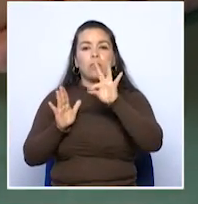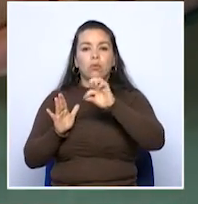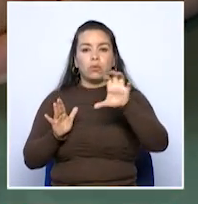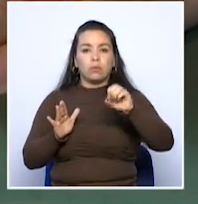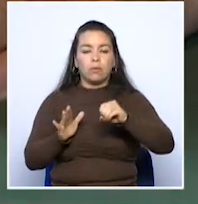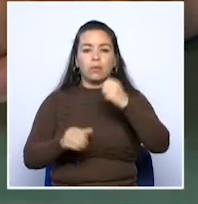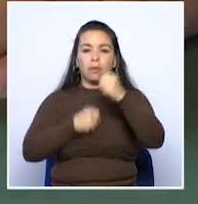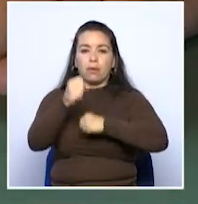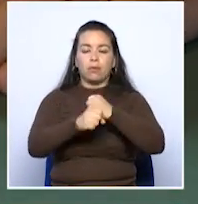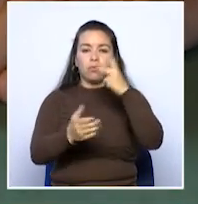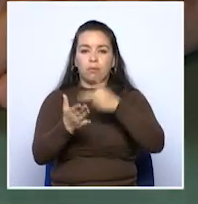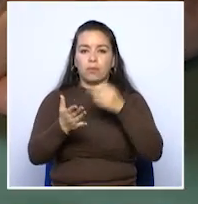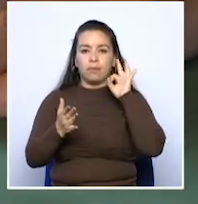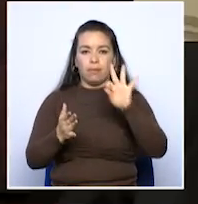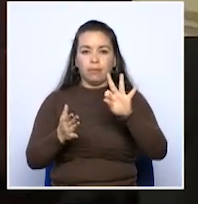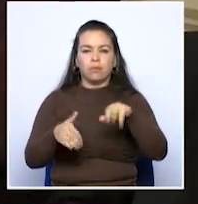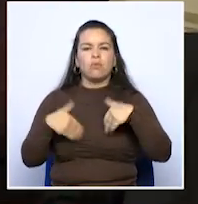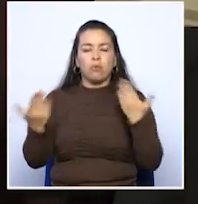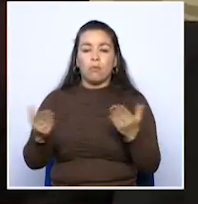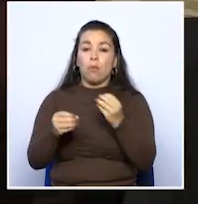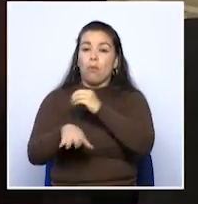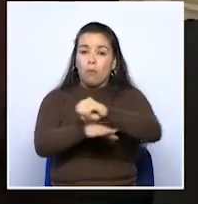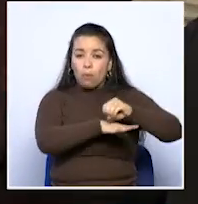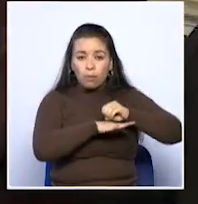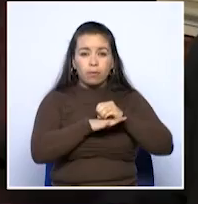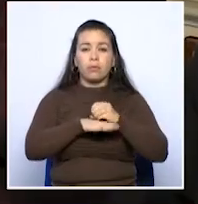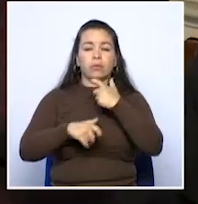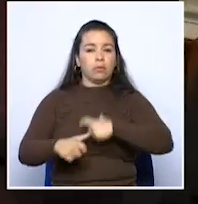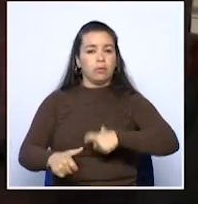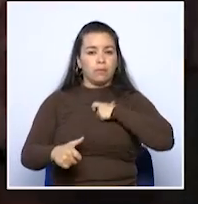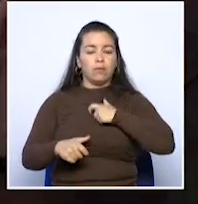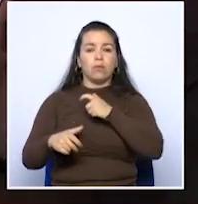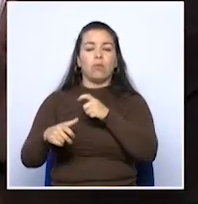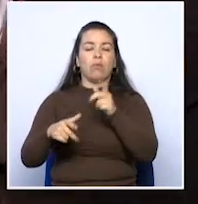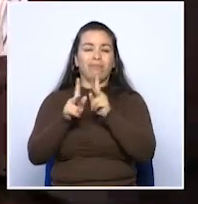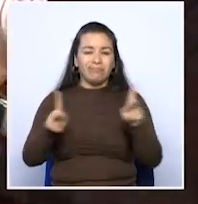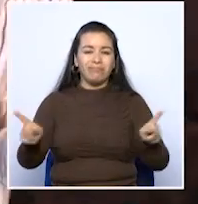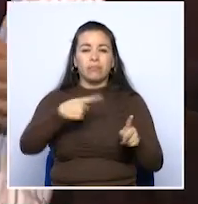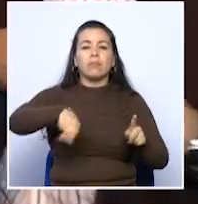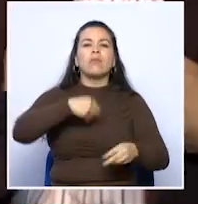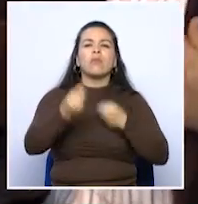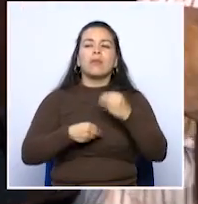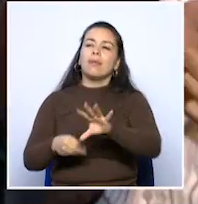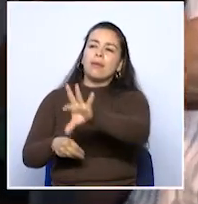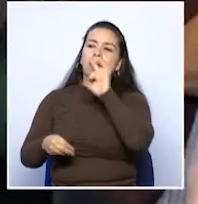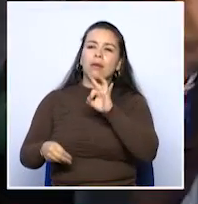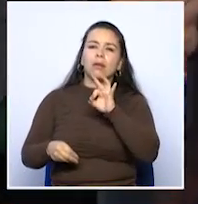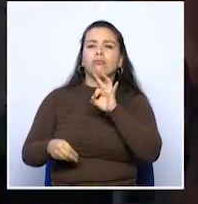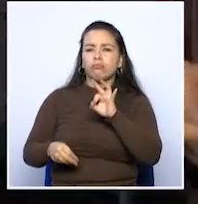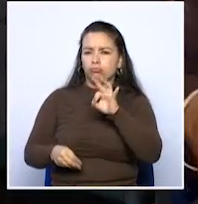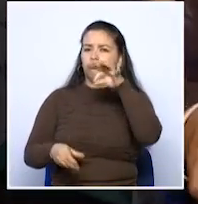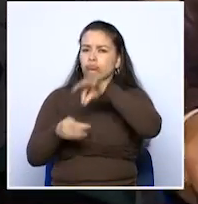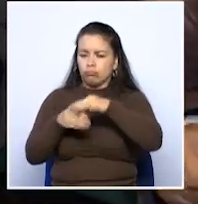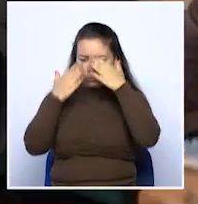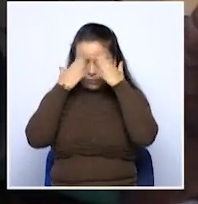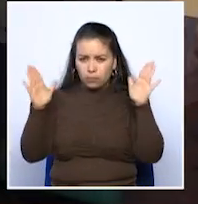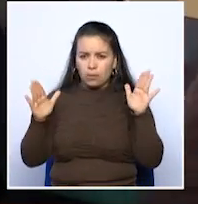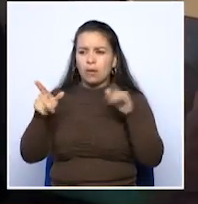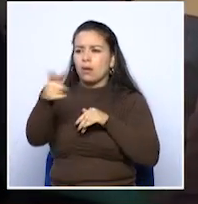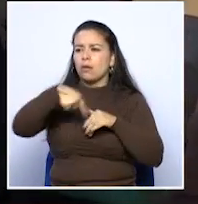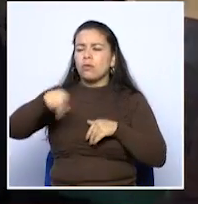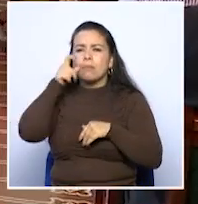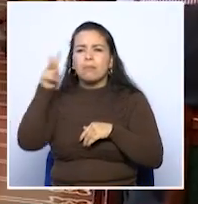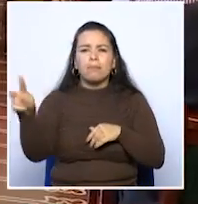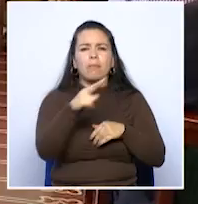de 2003 de la siguiente manera. Las organizaciones civiles o los ciudadanos procederán a elegir de una manera democrática a los veedores